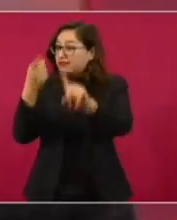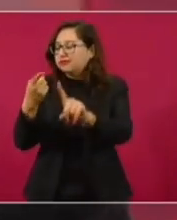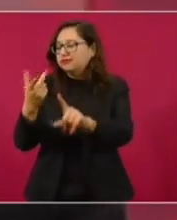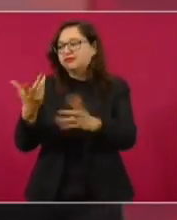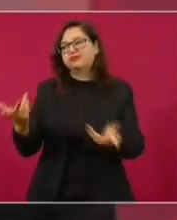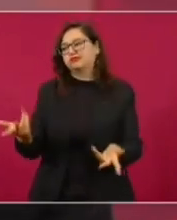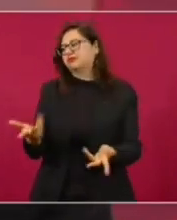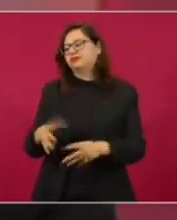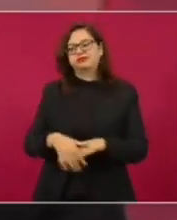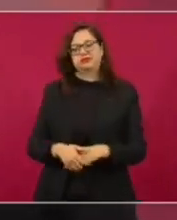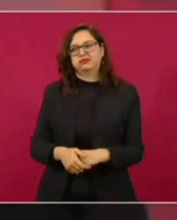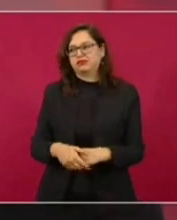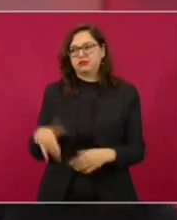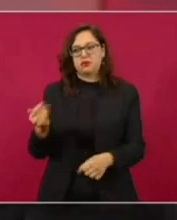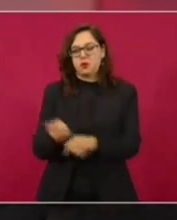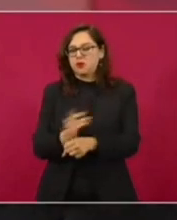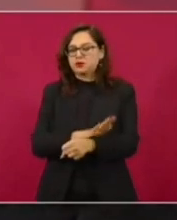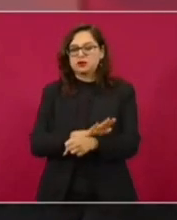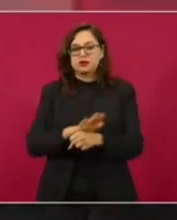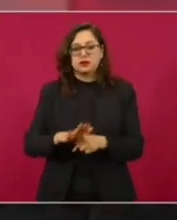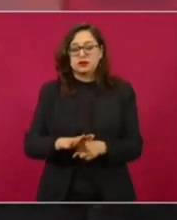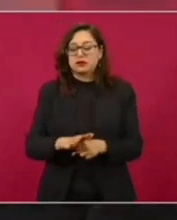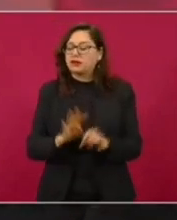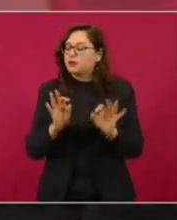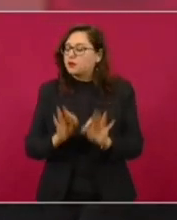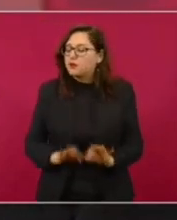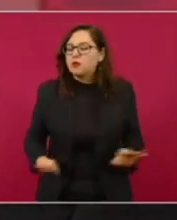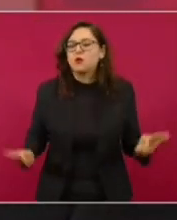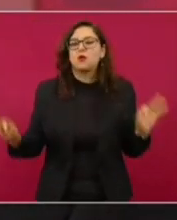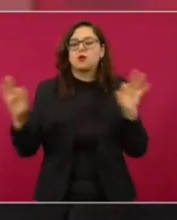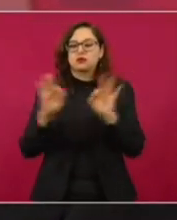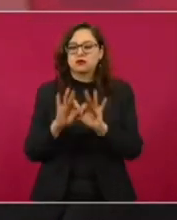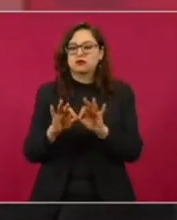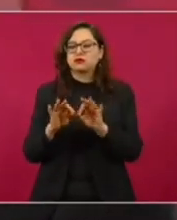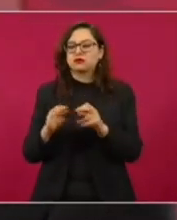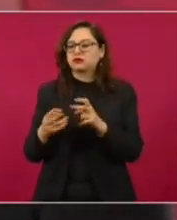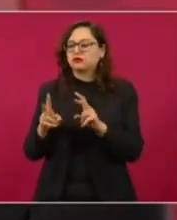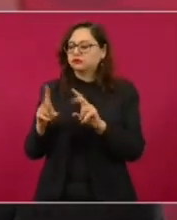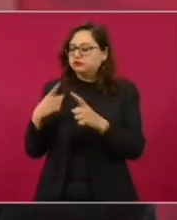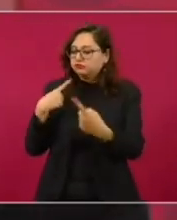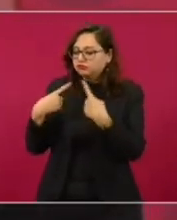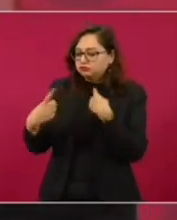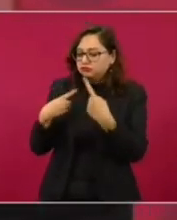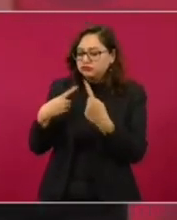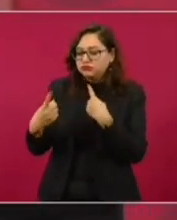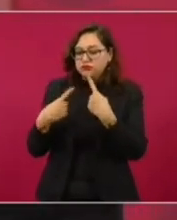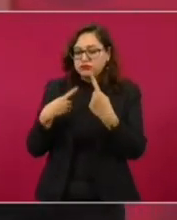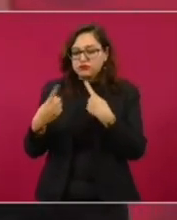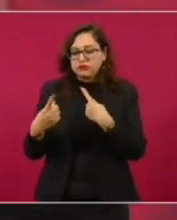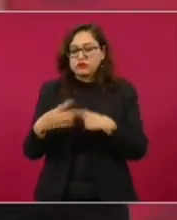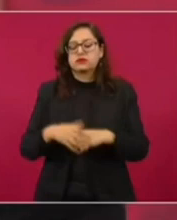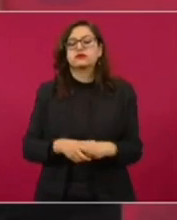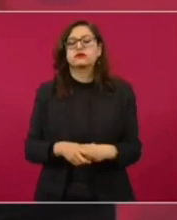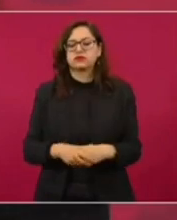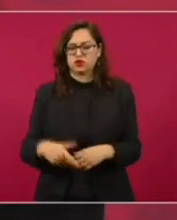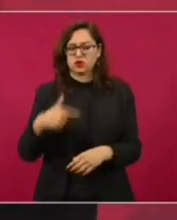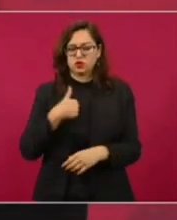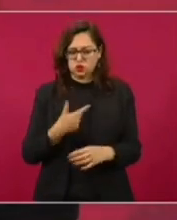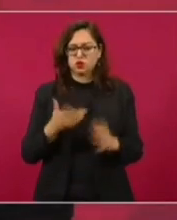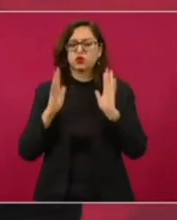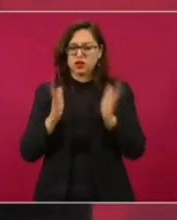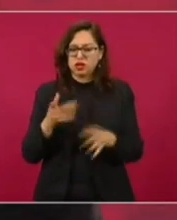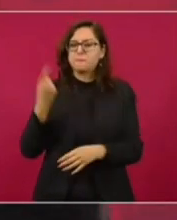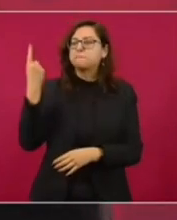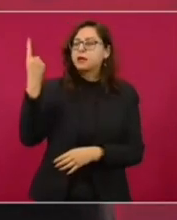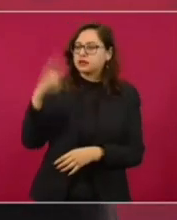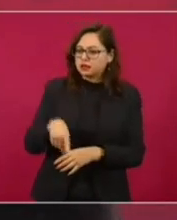dialoguen, he dado la instrucción, que los reciban, que